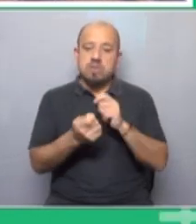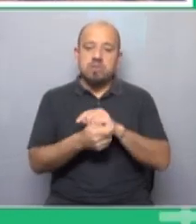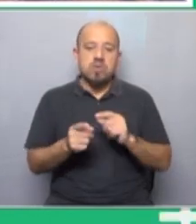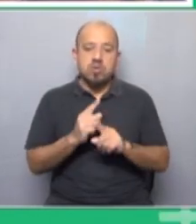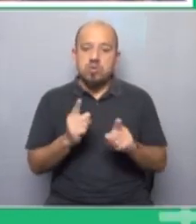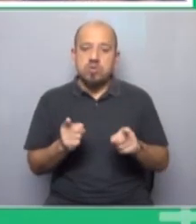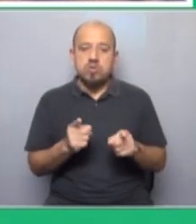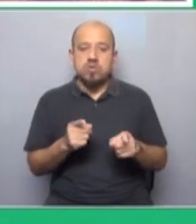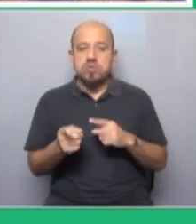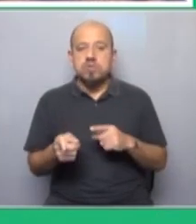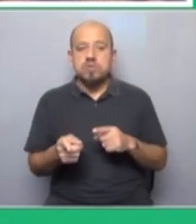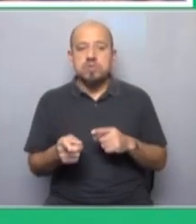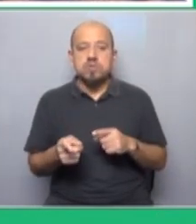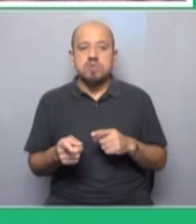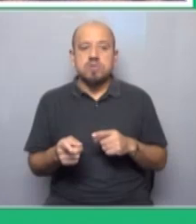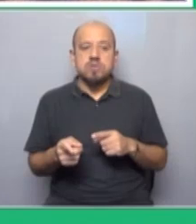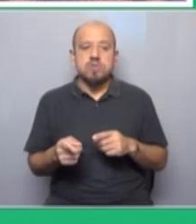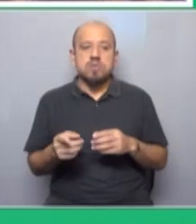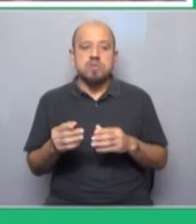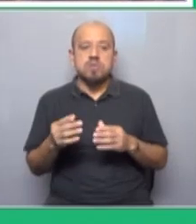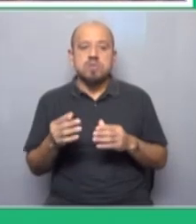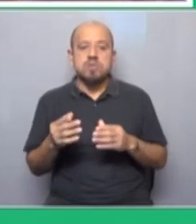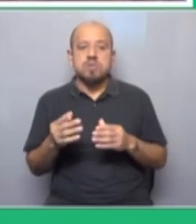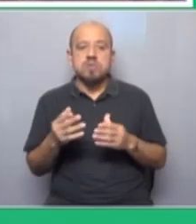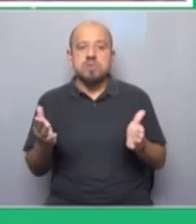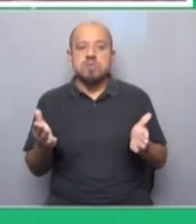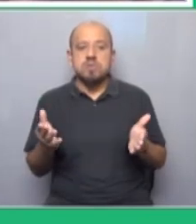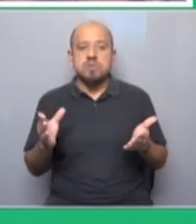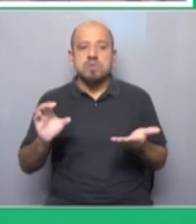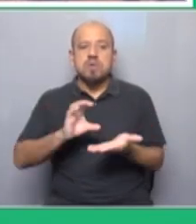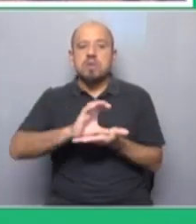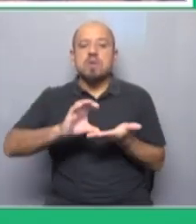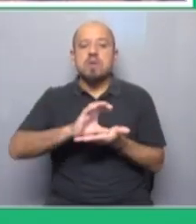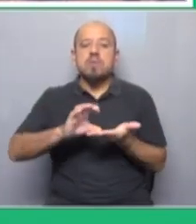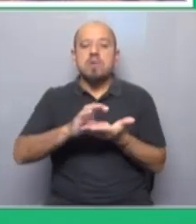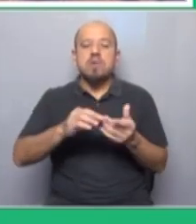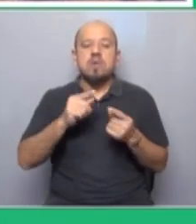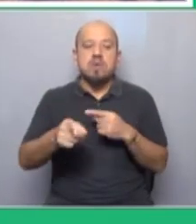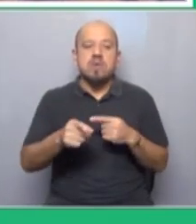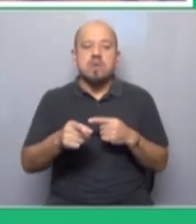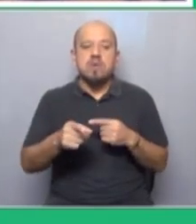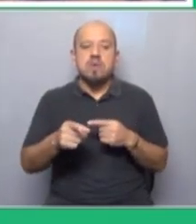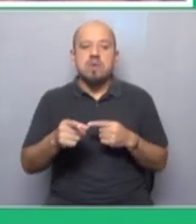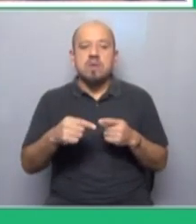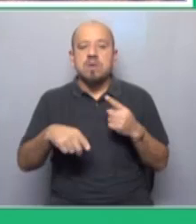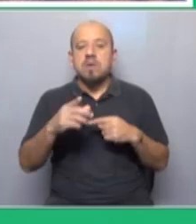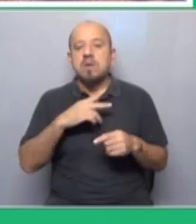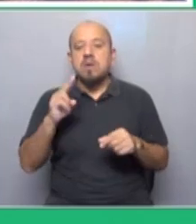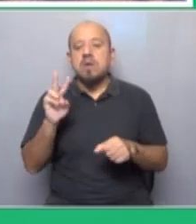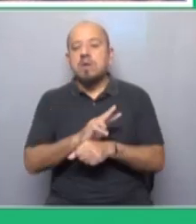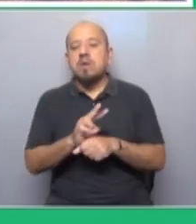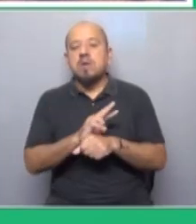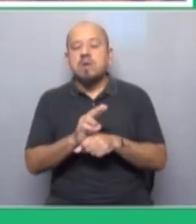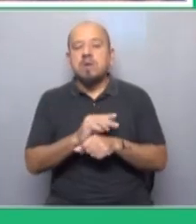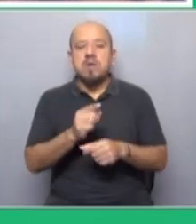la mera quinta esencia del capitalismo y que la clase capitalista controla el poder